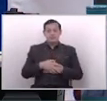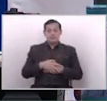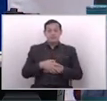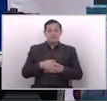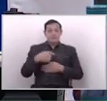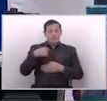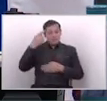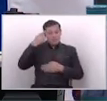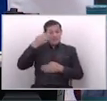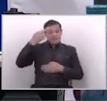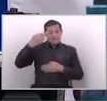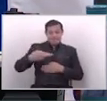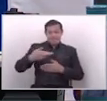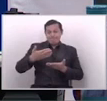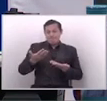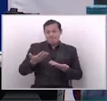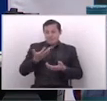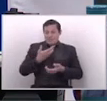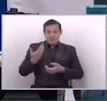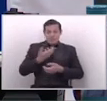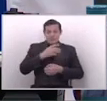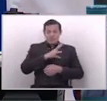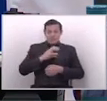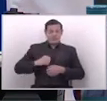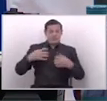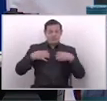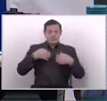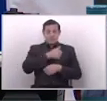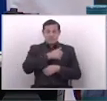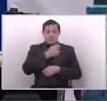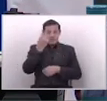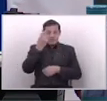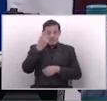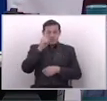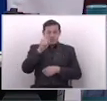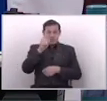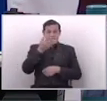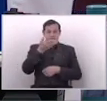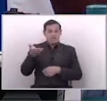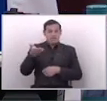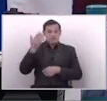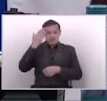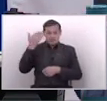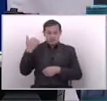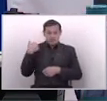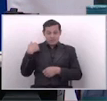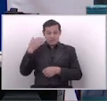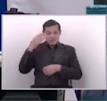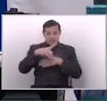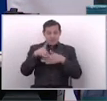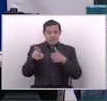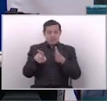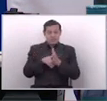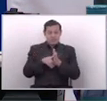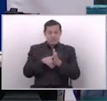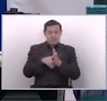me parece, realmente, que, nosotros, como salvadoreños, tenemos que entender, una cosa, si las señoras, diputadas,